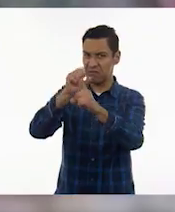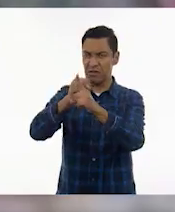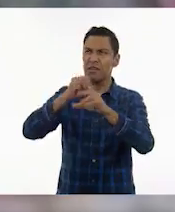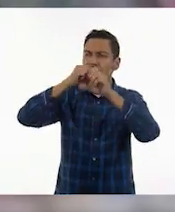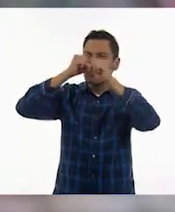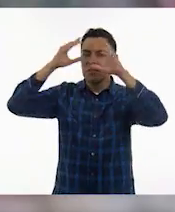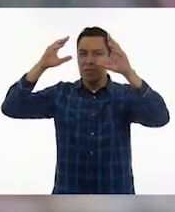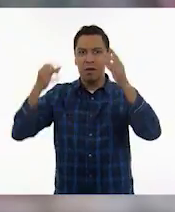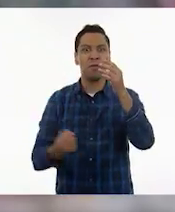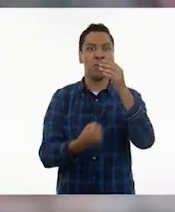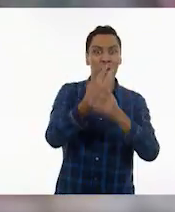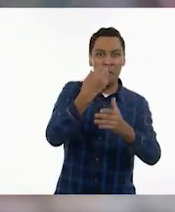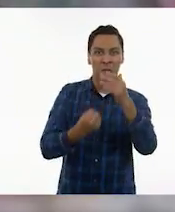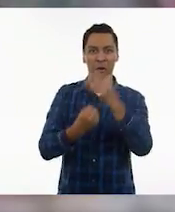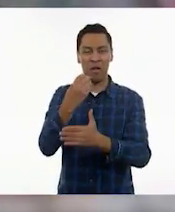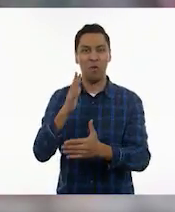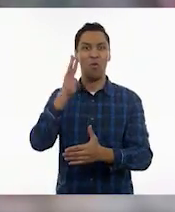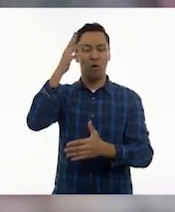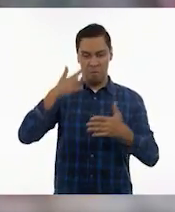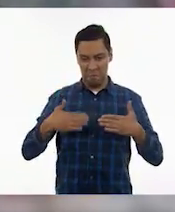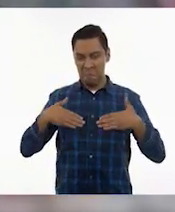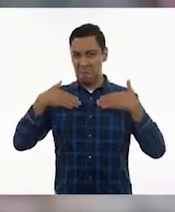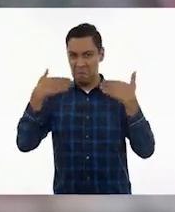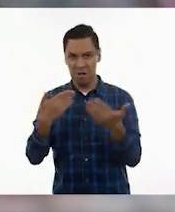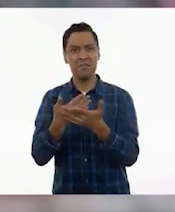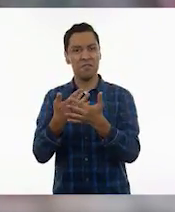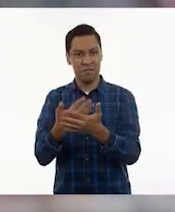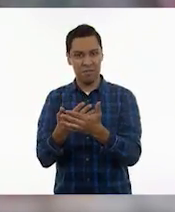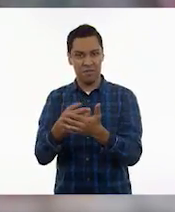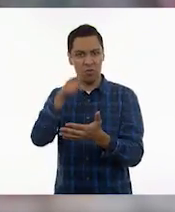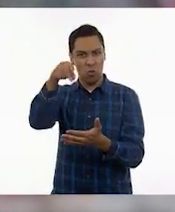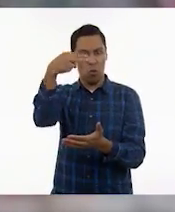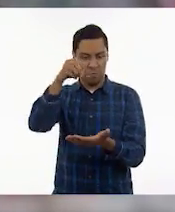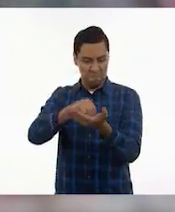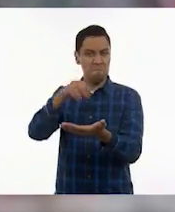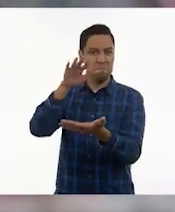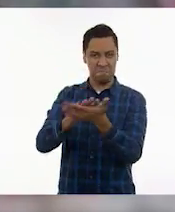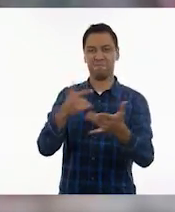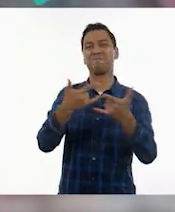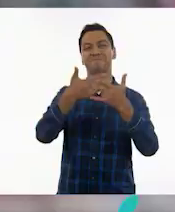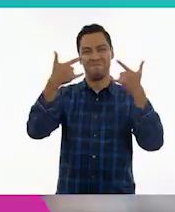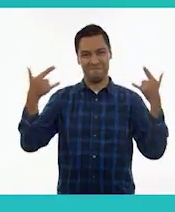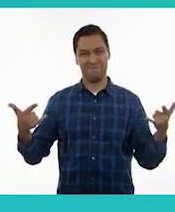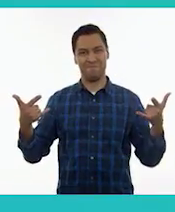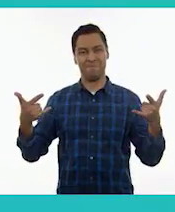innovar y crear esperanzas y sobre todo dejar tu nombre marcado en la historia.